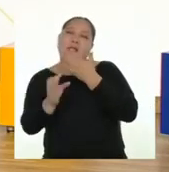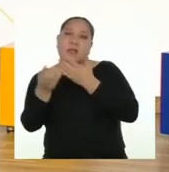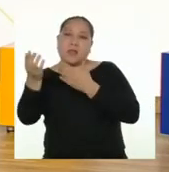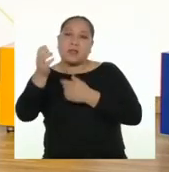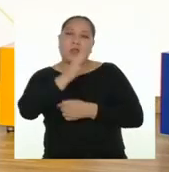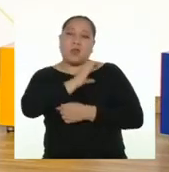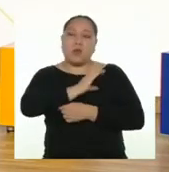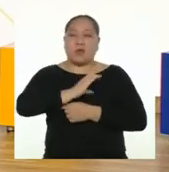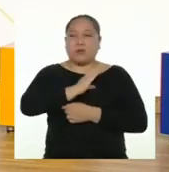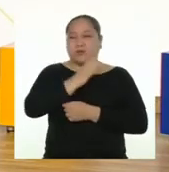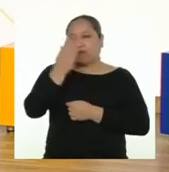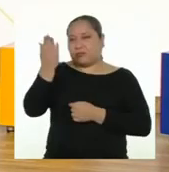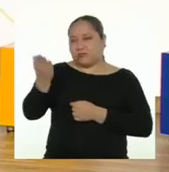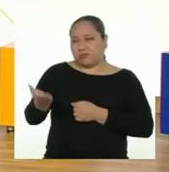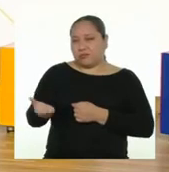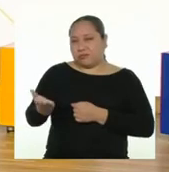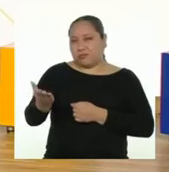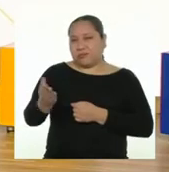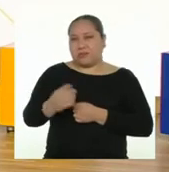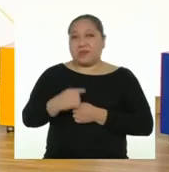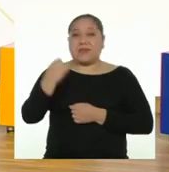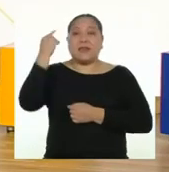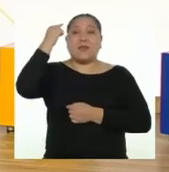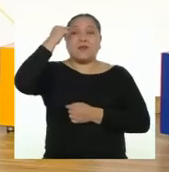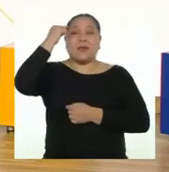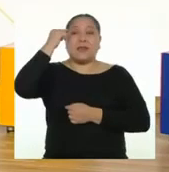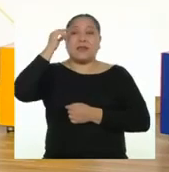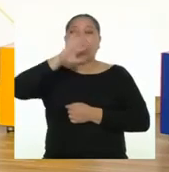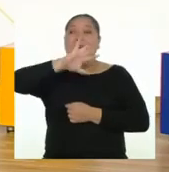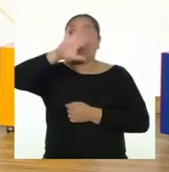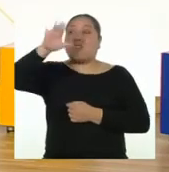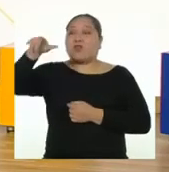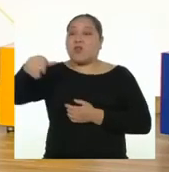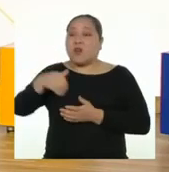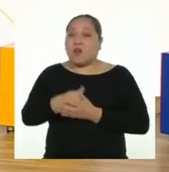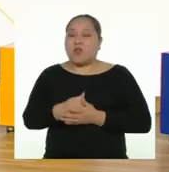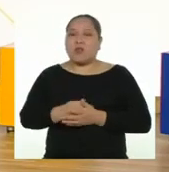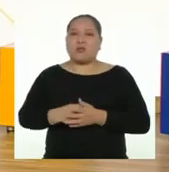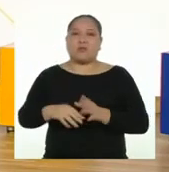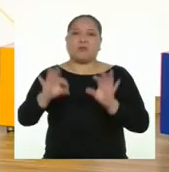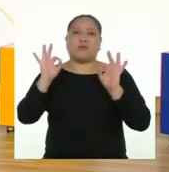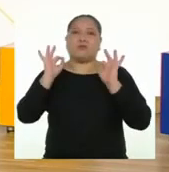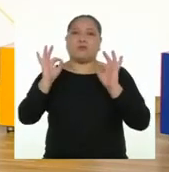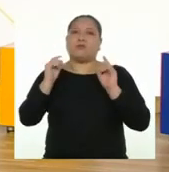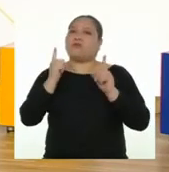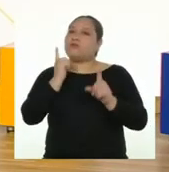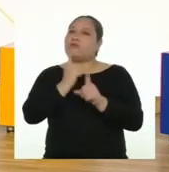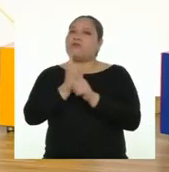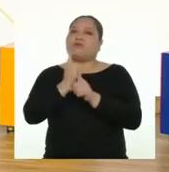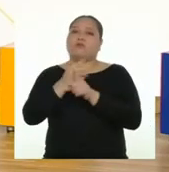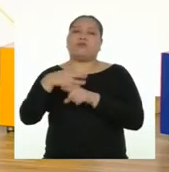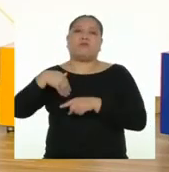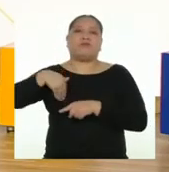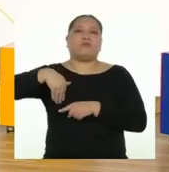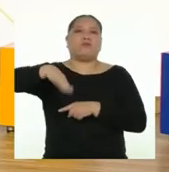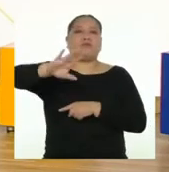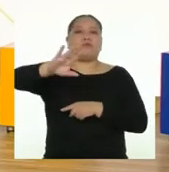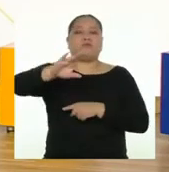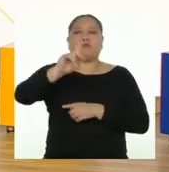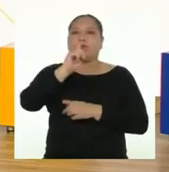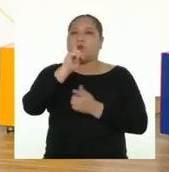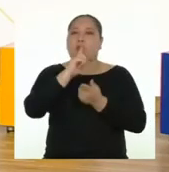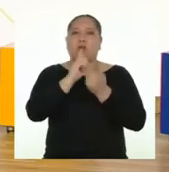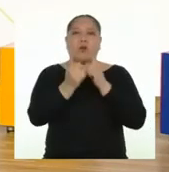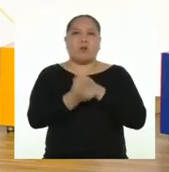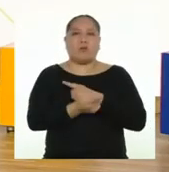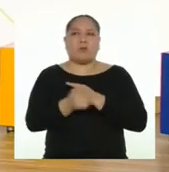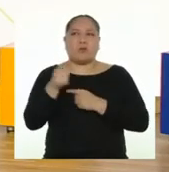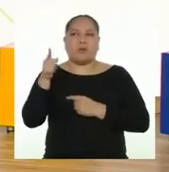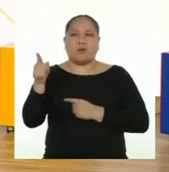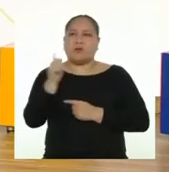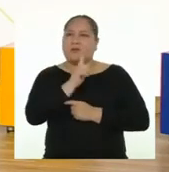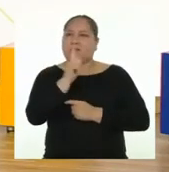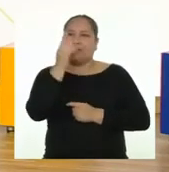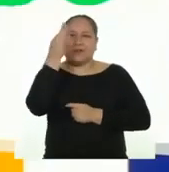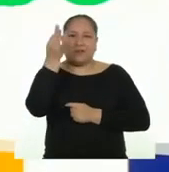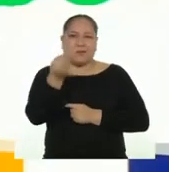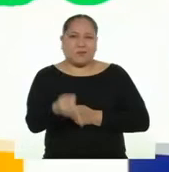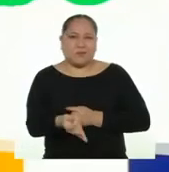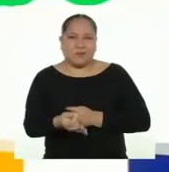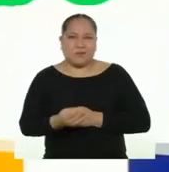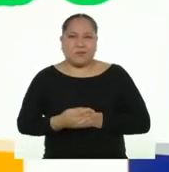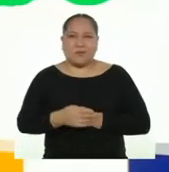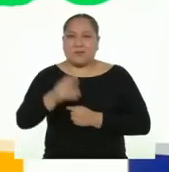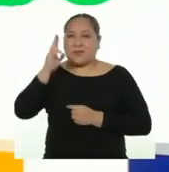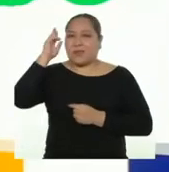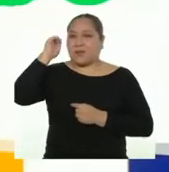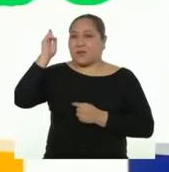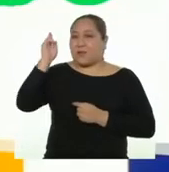qué características tiene. Y además, se cree que toda esta información es rígida y no cambia. Sin embargo, eso es totalmente ajeno a la realidad.